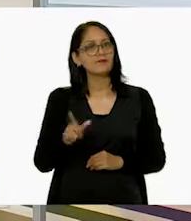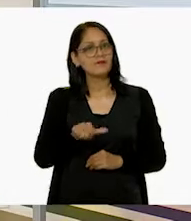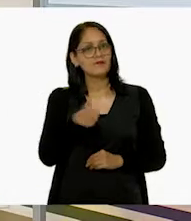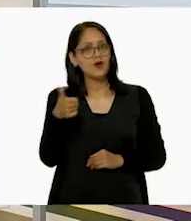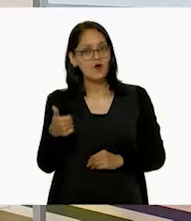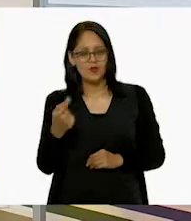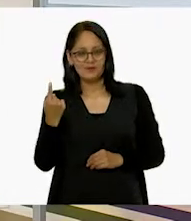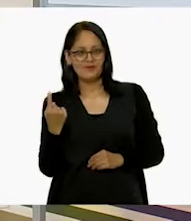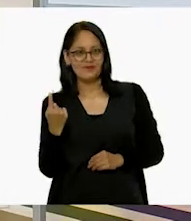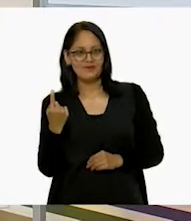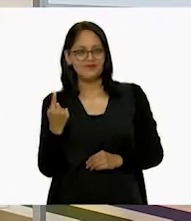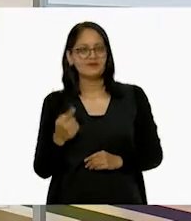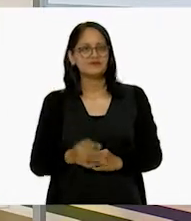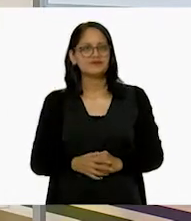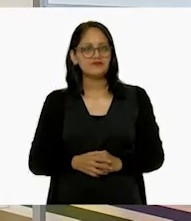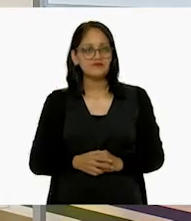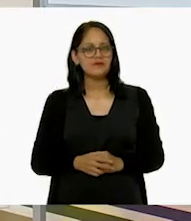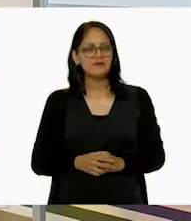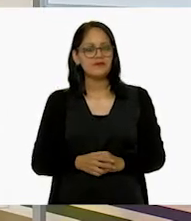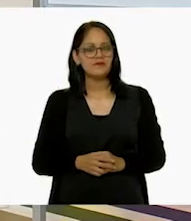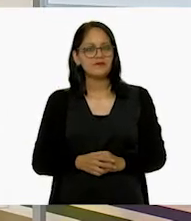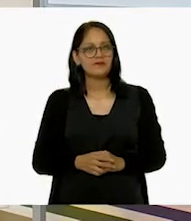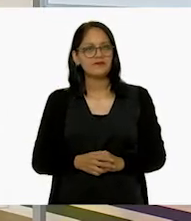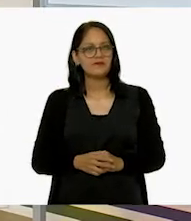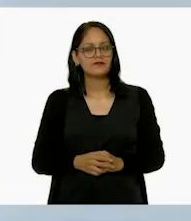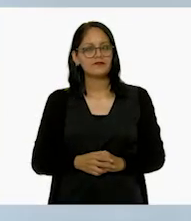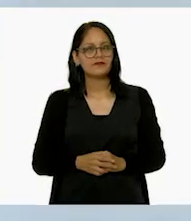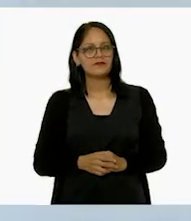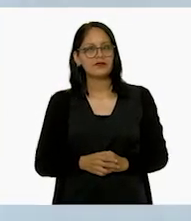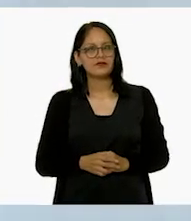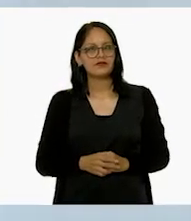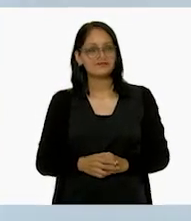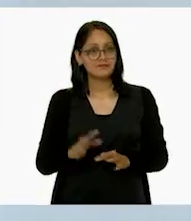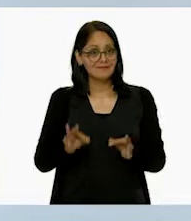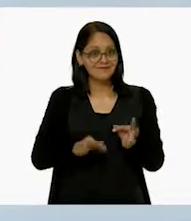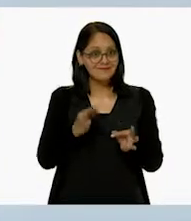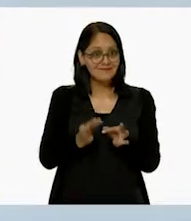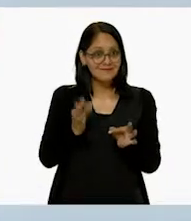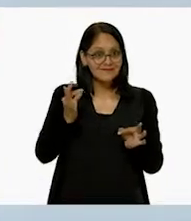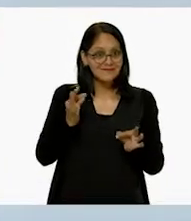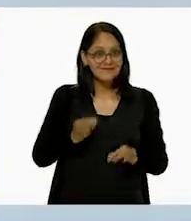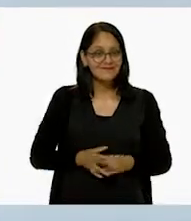a poner otro. Ajá. ¿Listo?